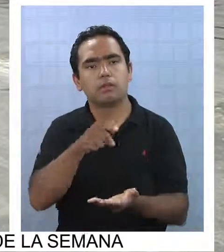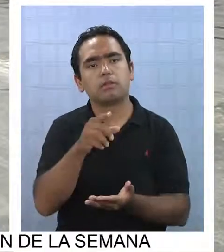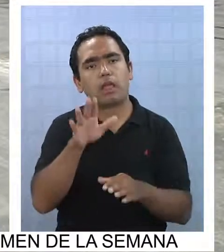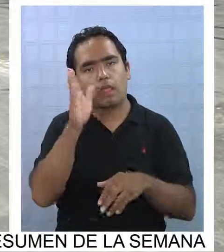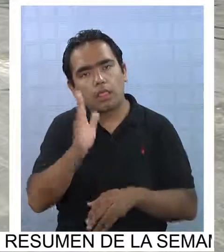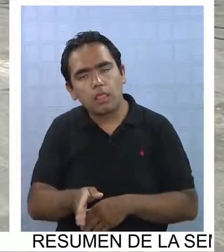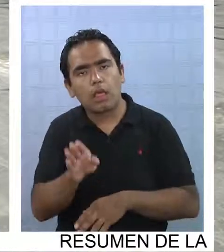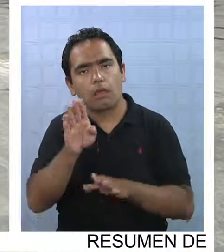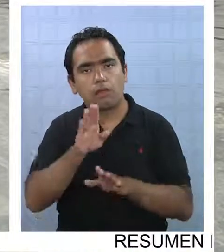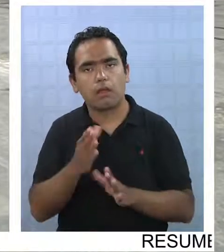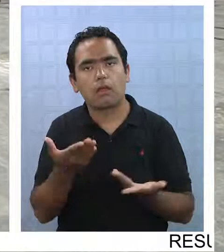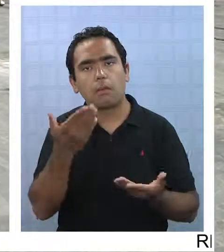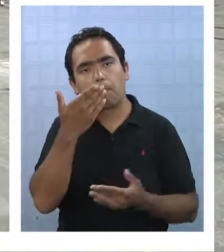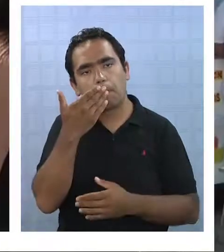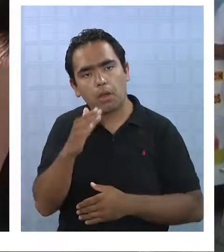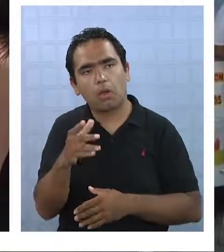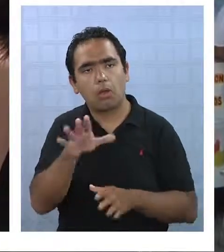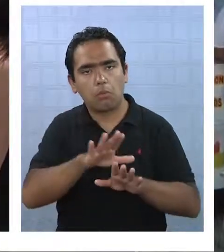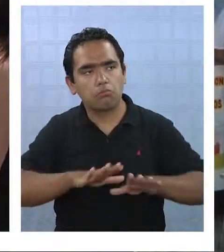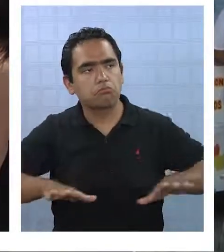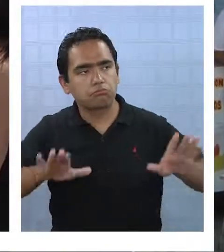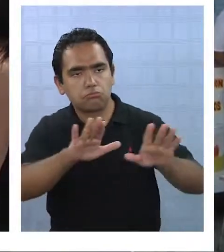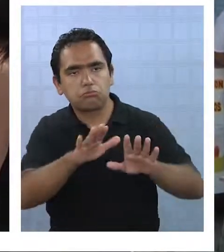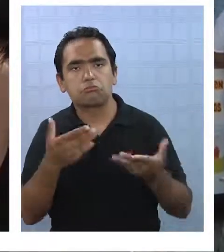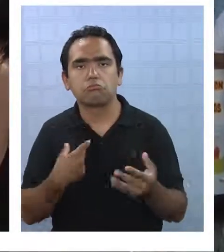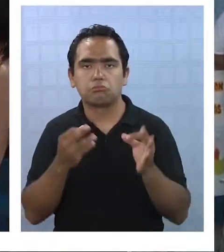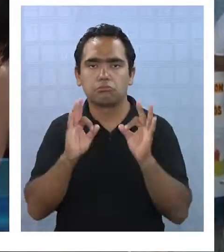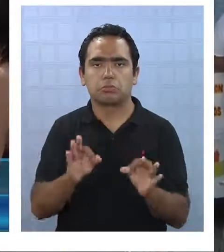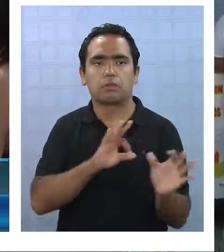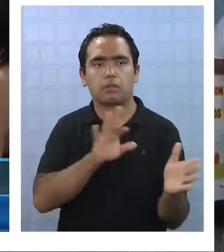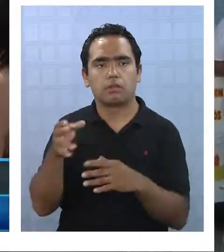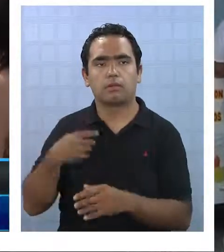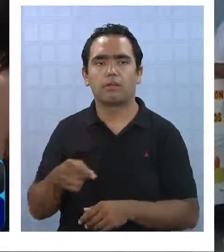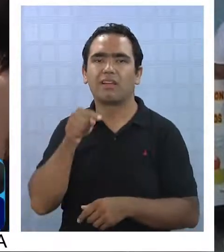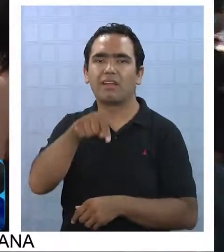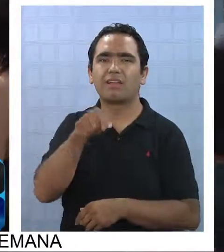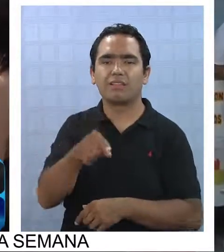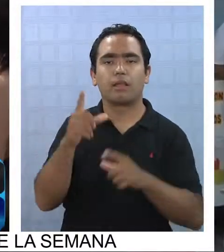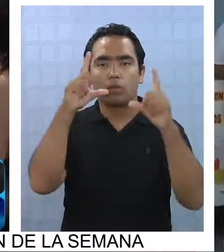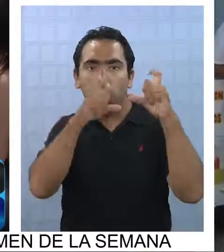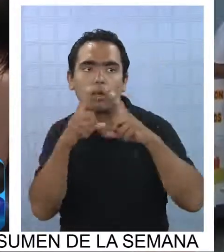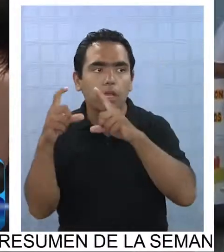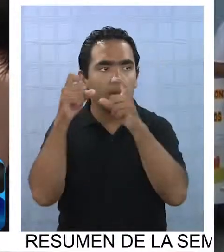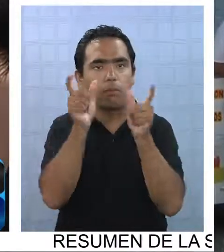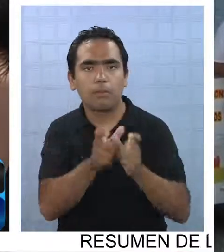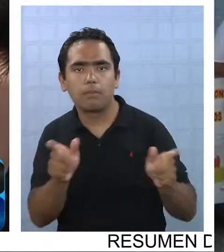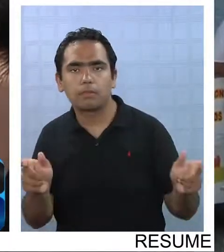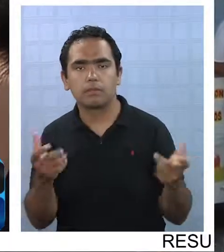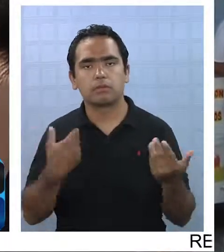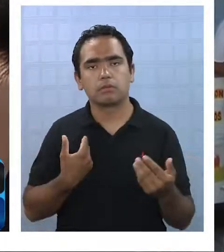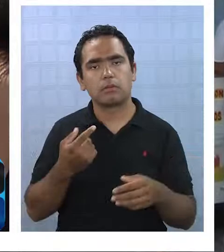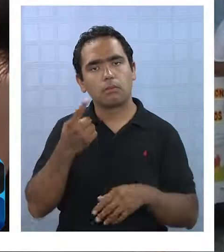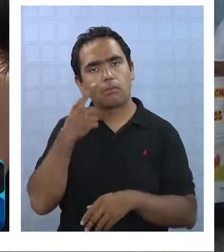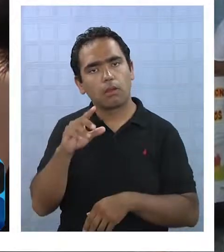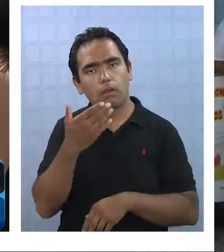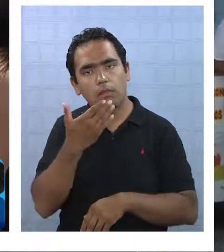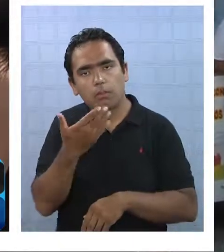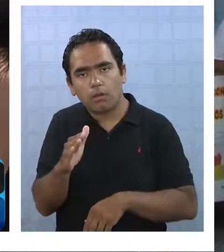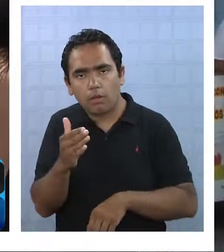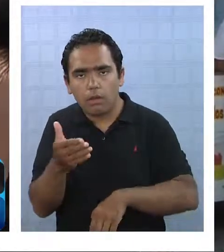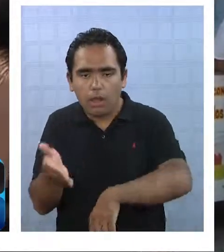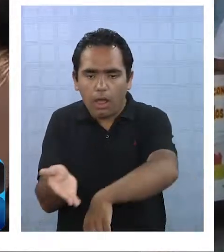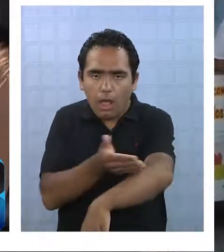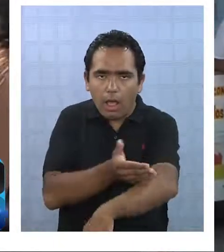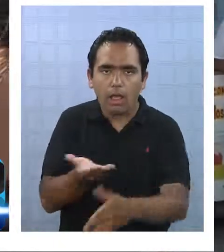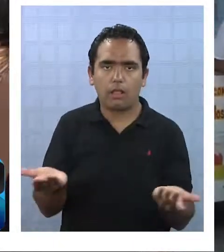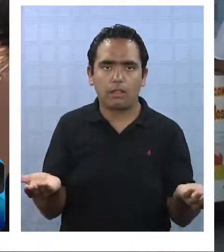donde no molesten. En estos momentos donde está toda la gente, el turismo, deberían hacerlo con más anticipación. Me imagino